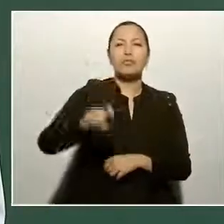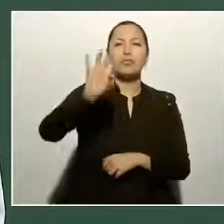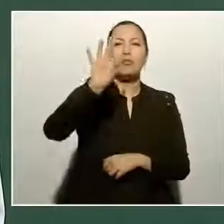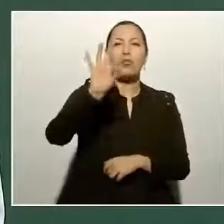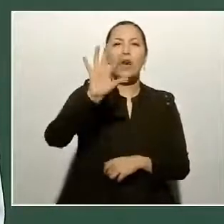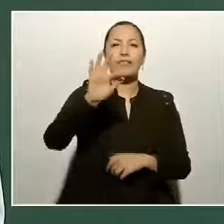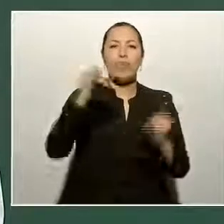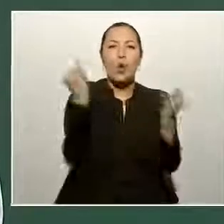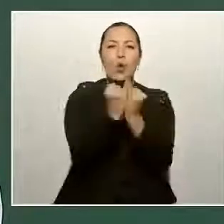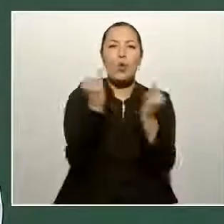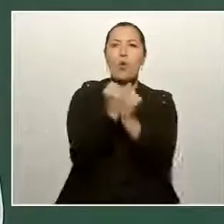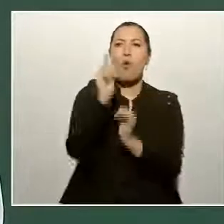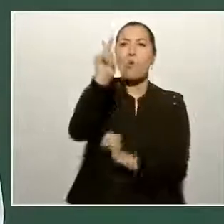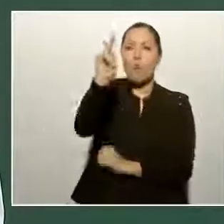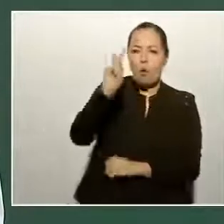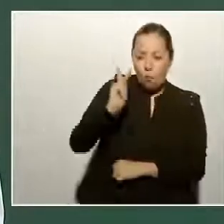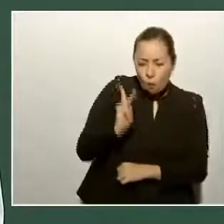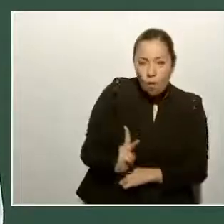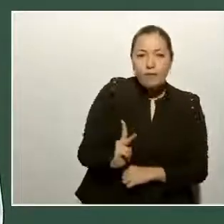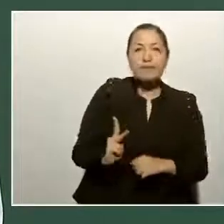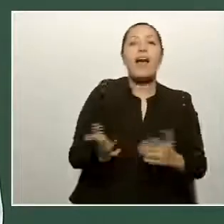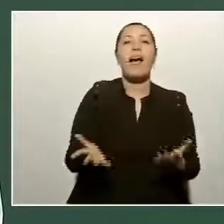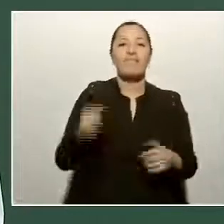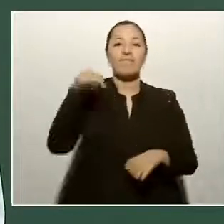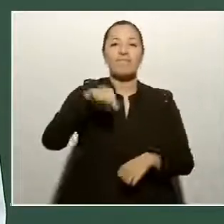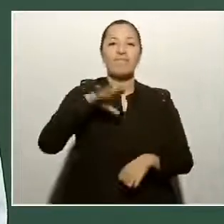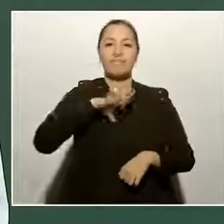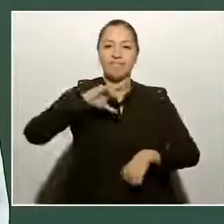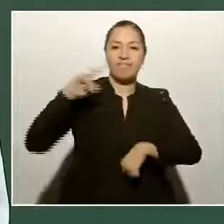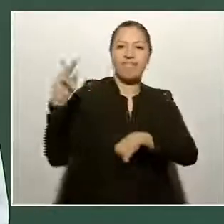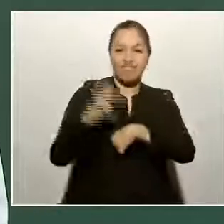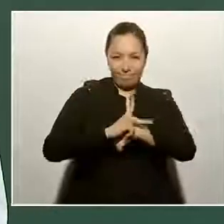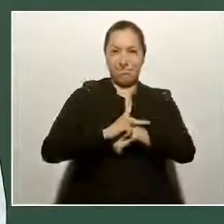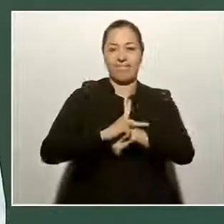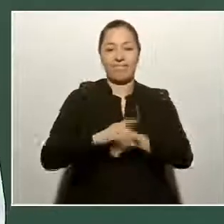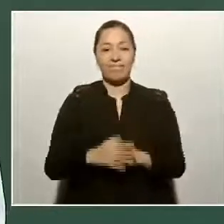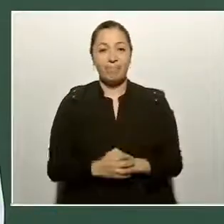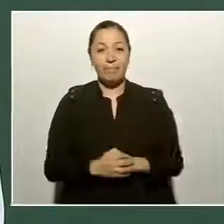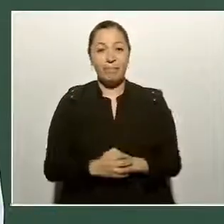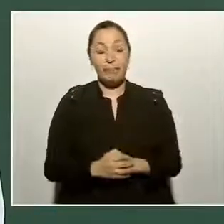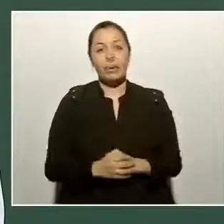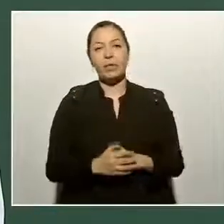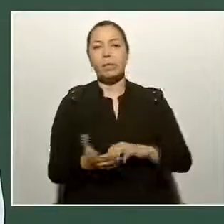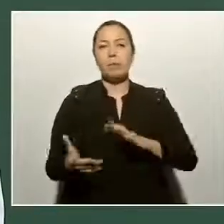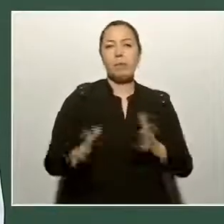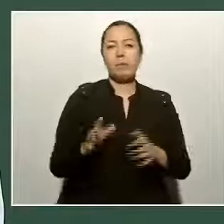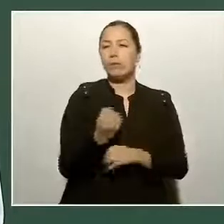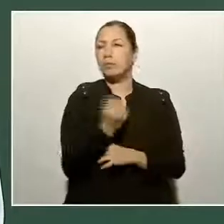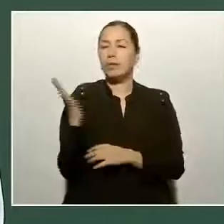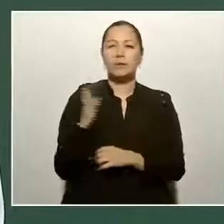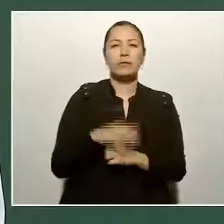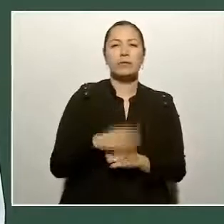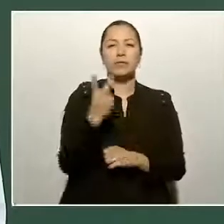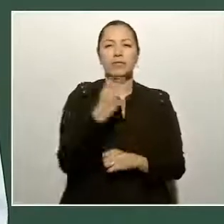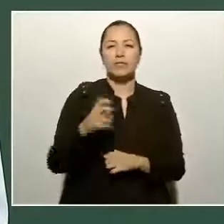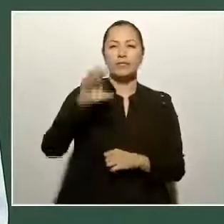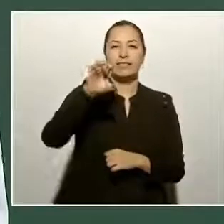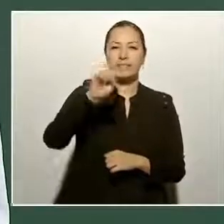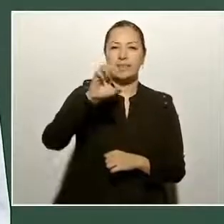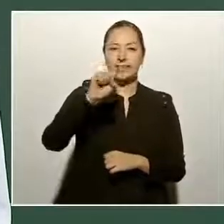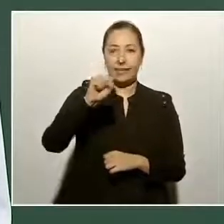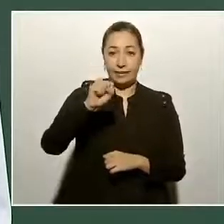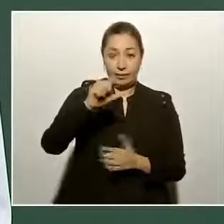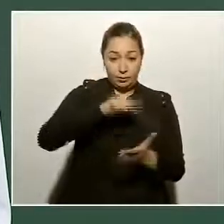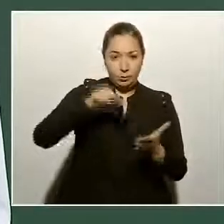este, construidos en el país. Y van a ser cerca de 260 cuarteles a